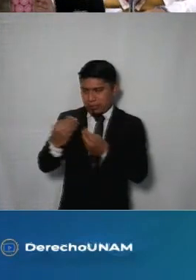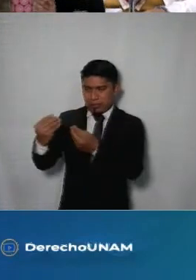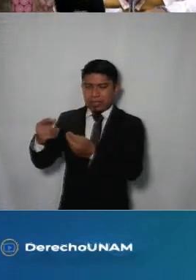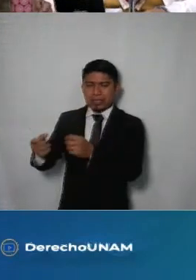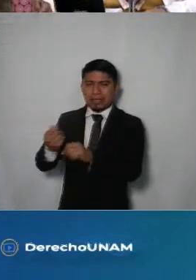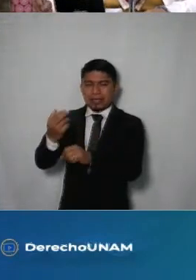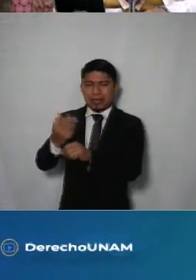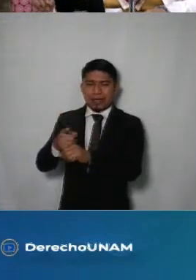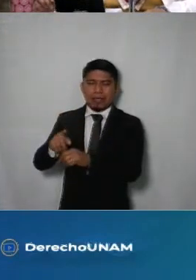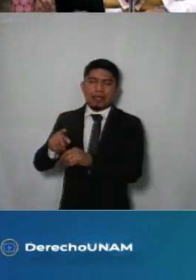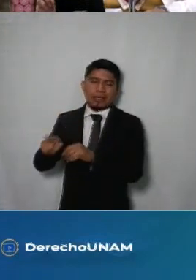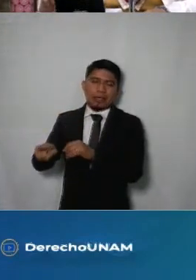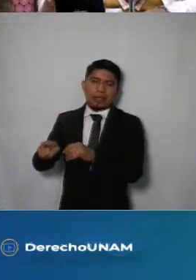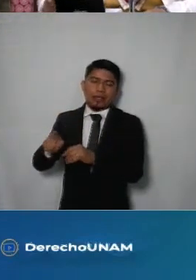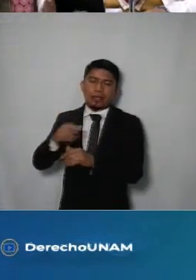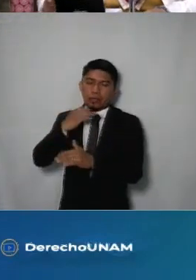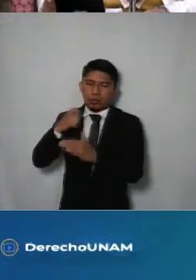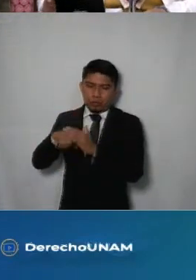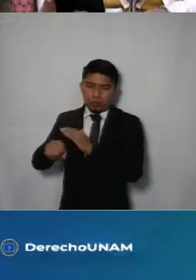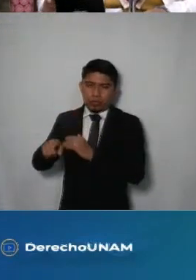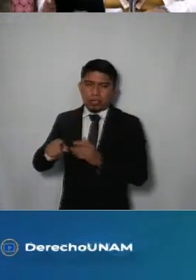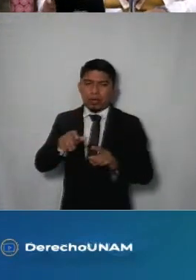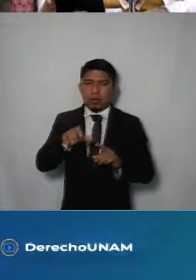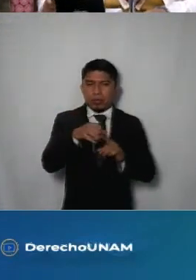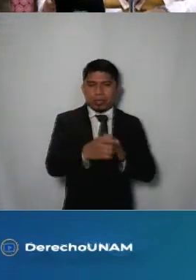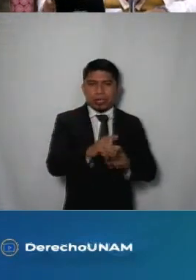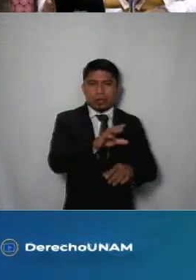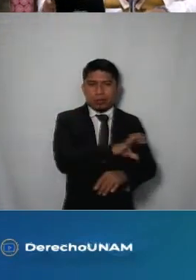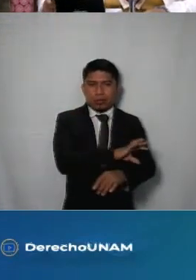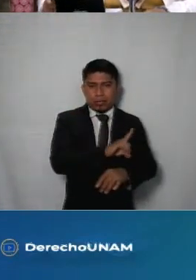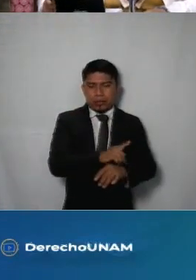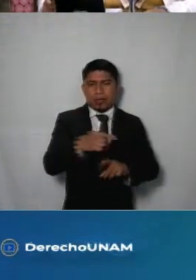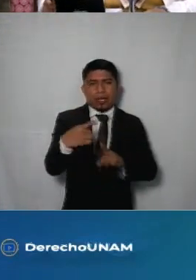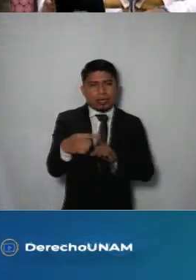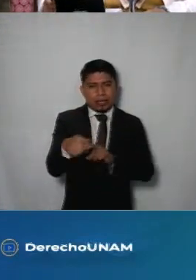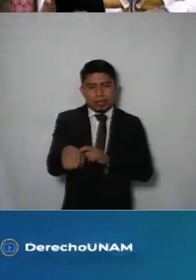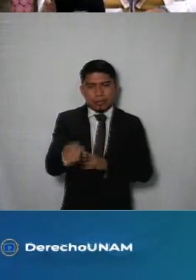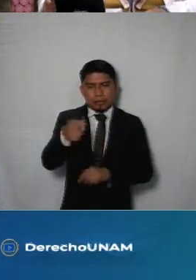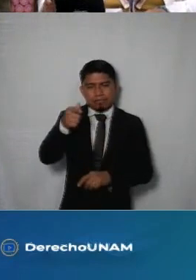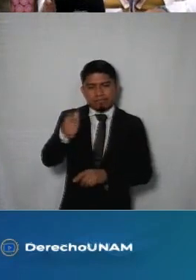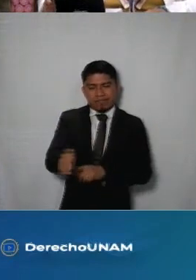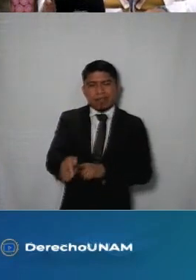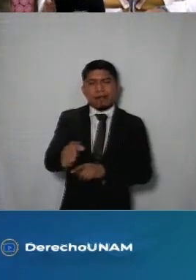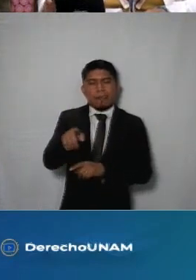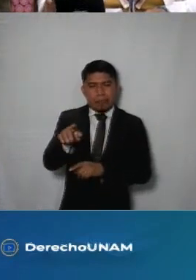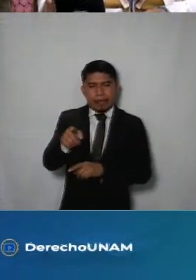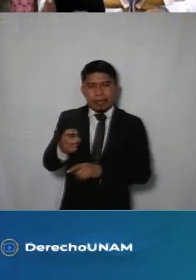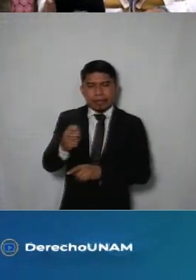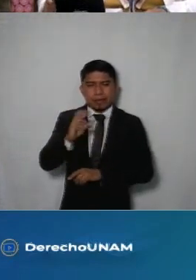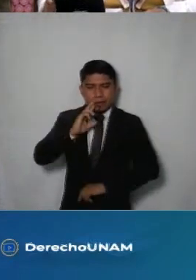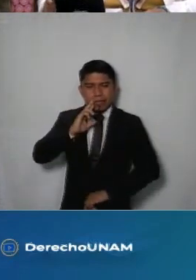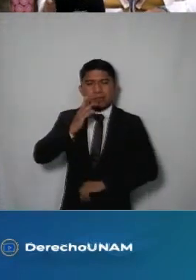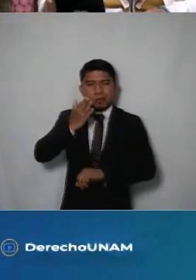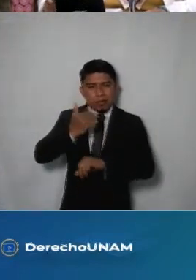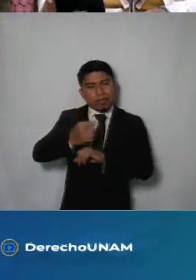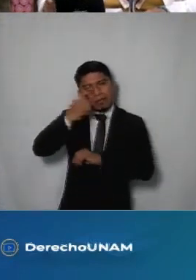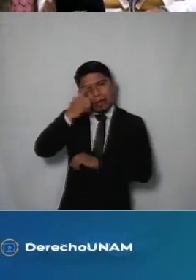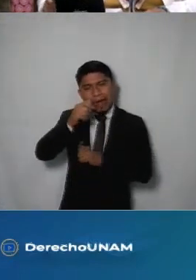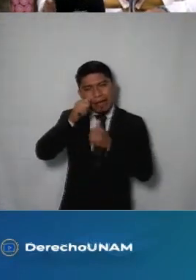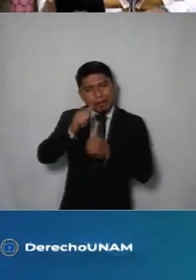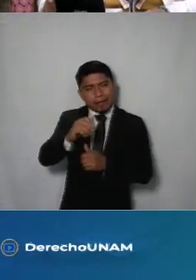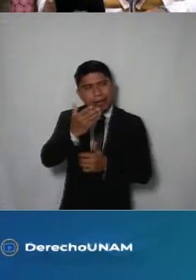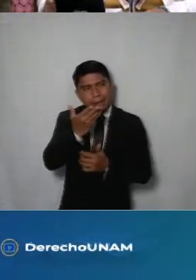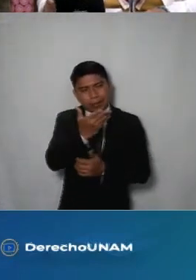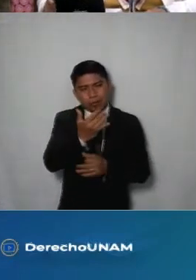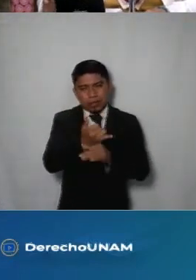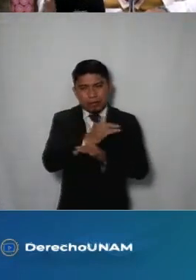Ejecutiva del Sistema Local Anticorrupción y al Comité Coordinador a quienes identificó como las entidades adecuadas para